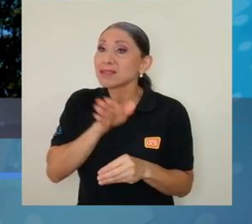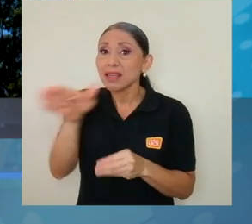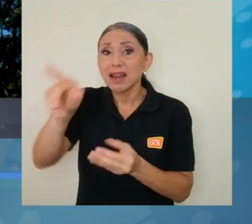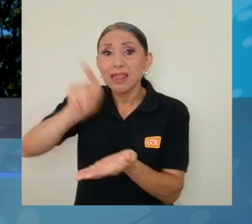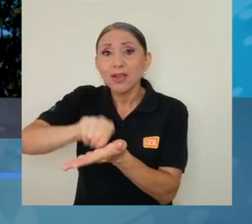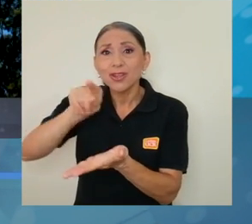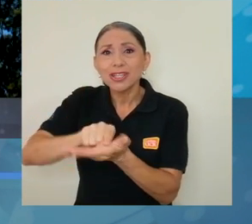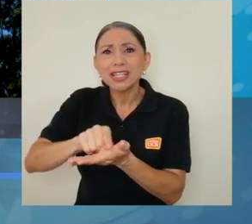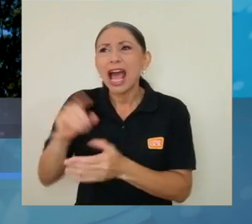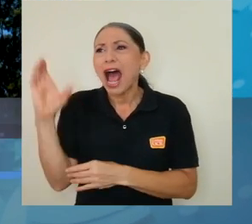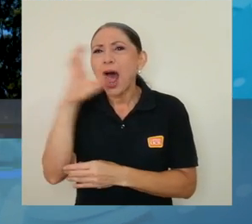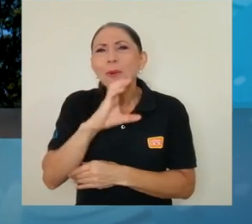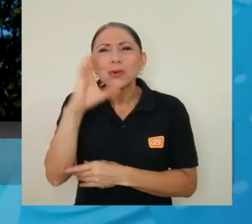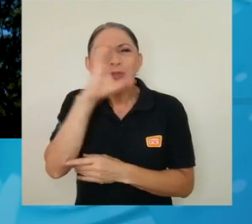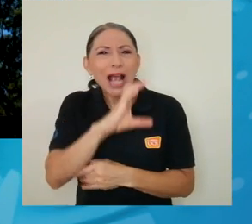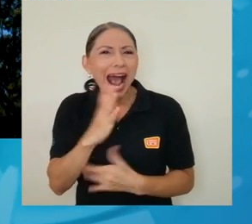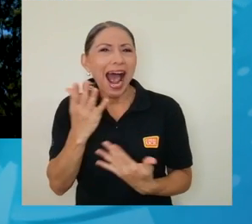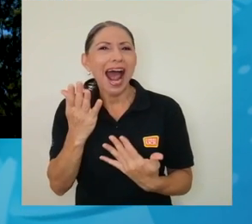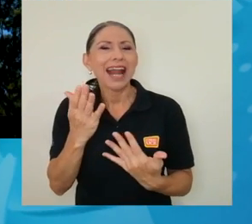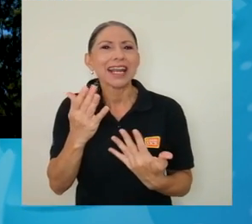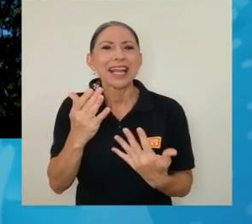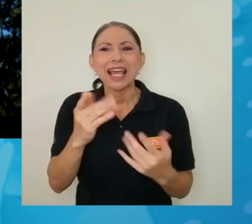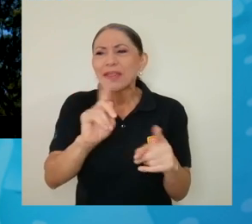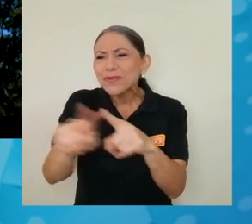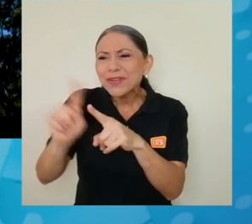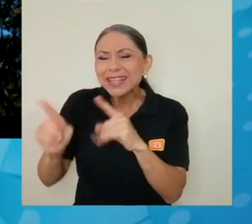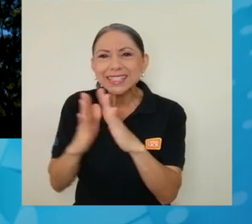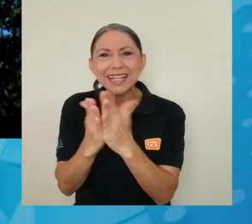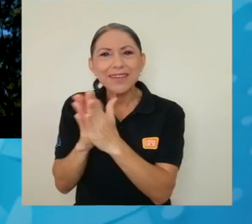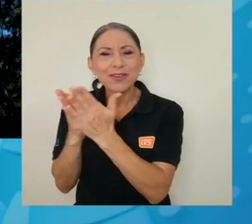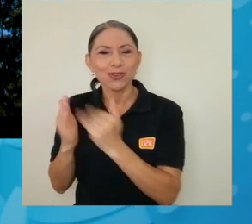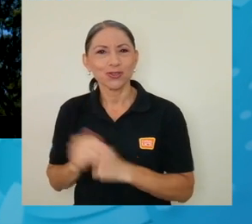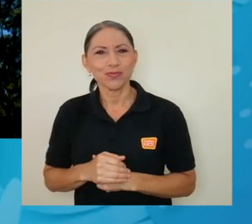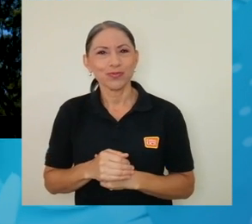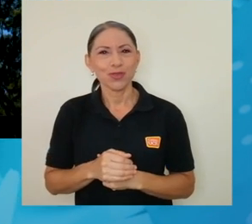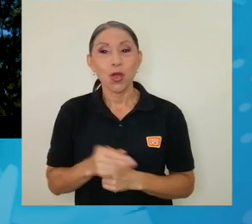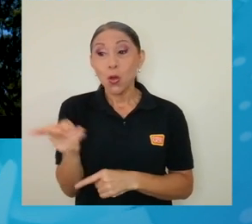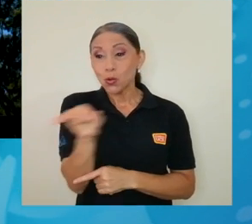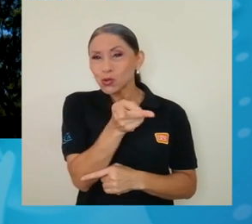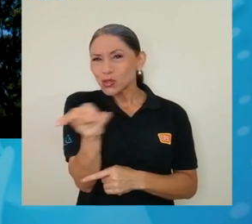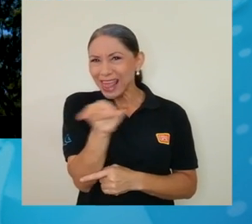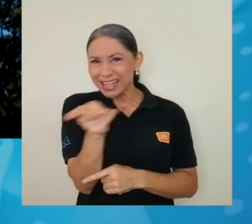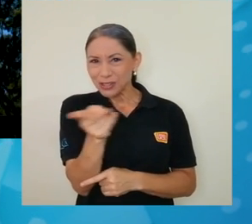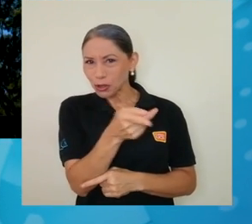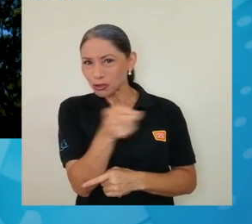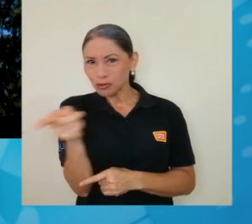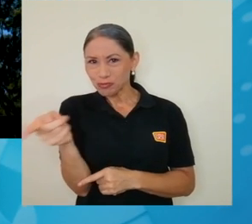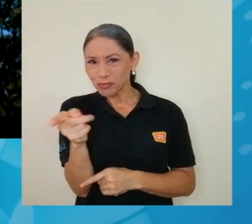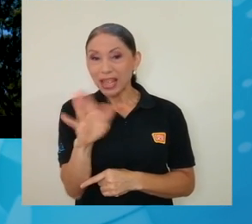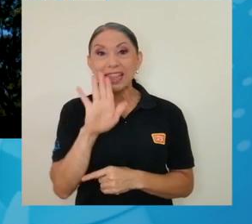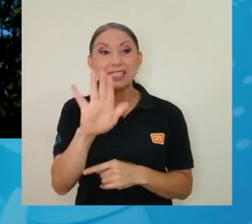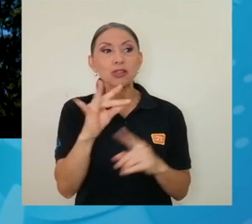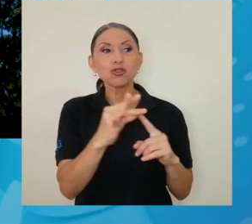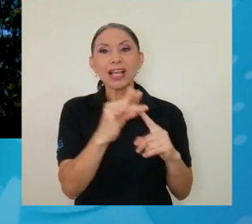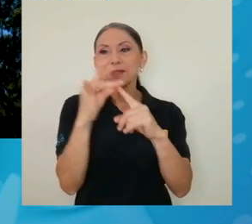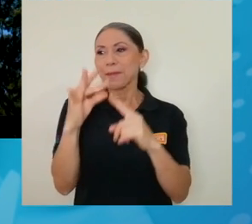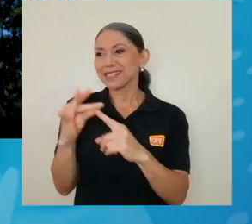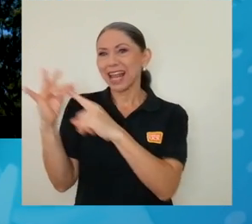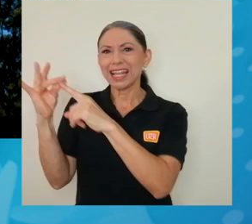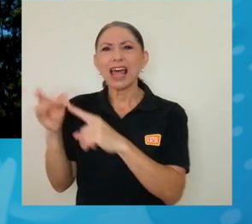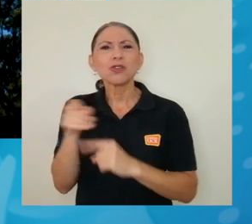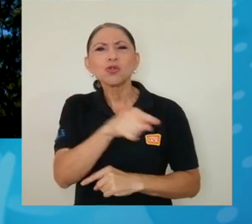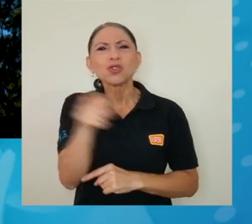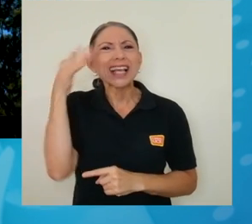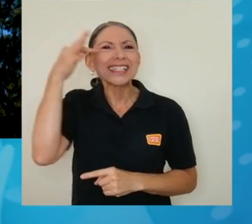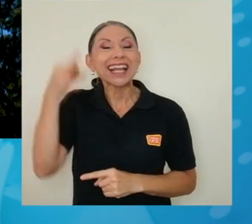editoriales a buscar una tarde libros. ¿Cómo consideran ustedes dos, ya para cerrar, desde cada una de sus especialidades, qué